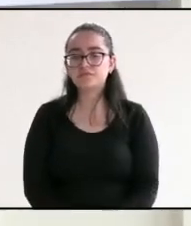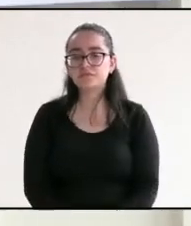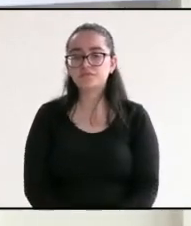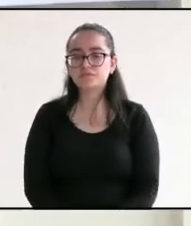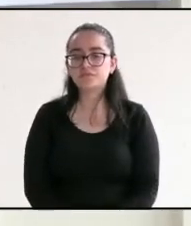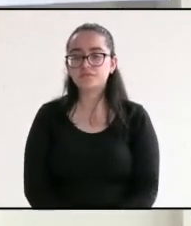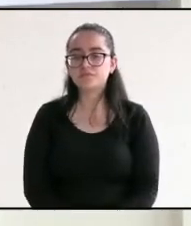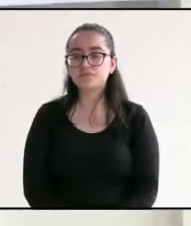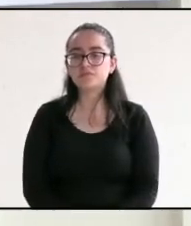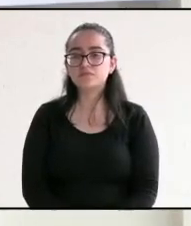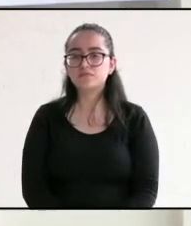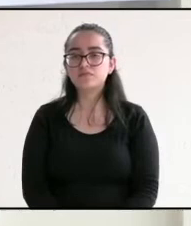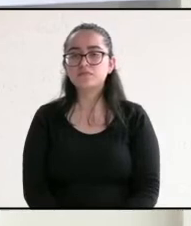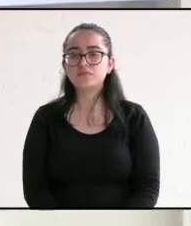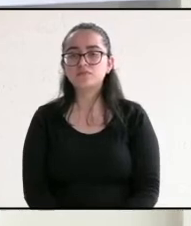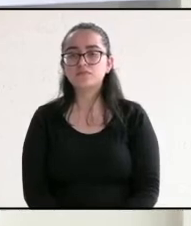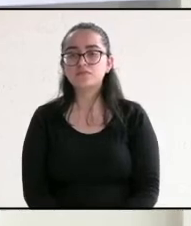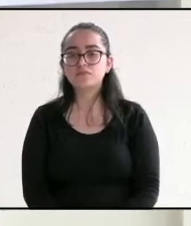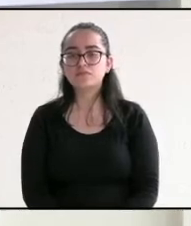Fuerza por México,